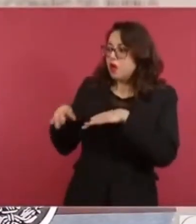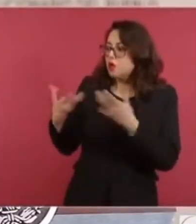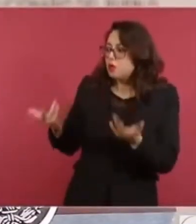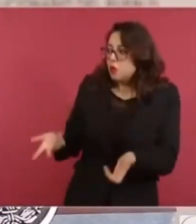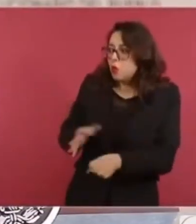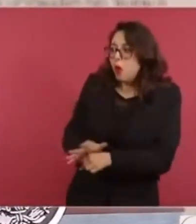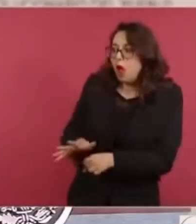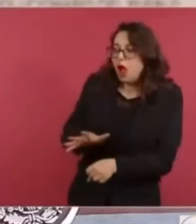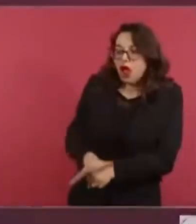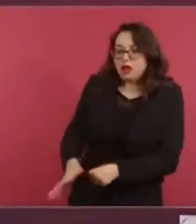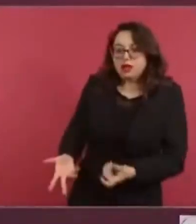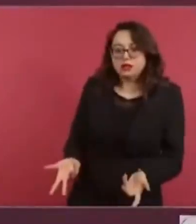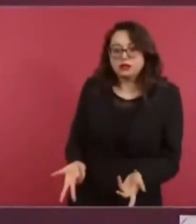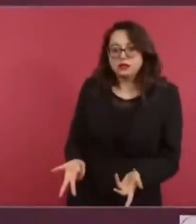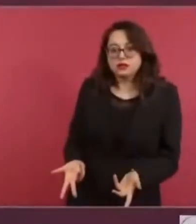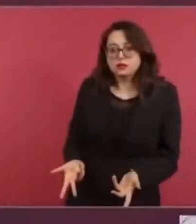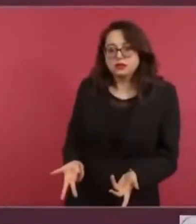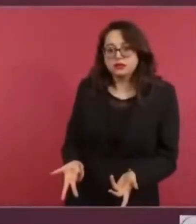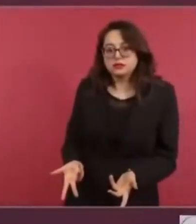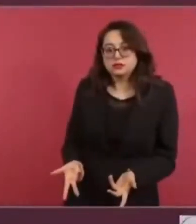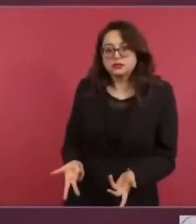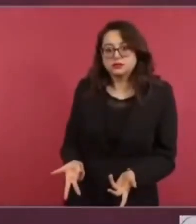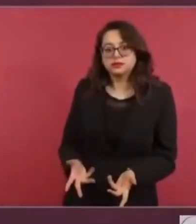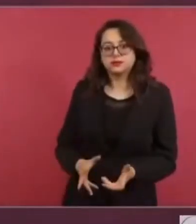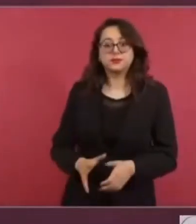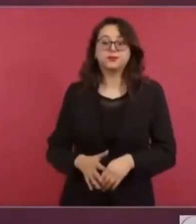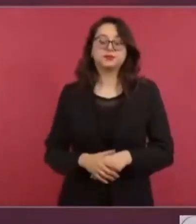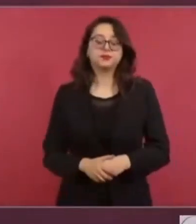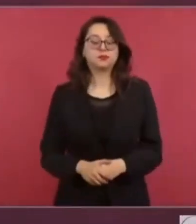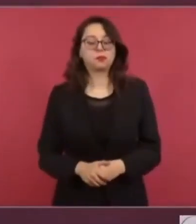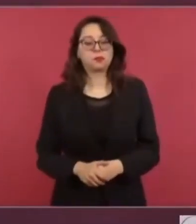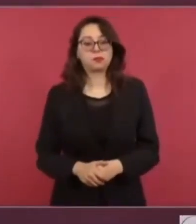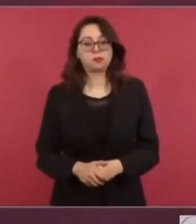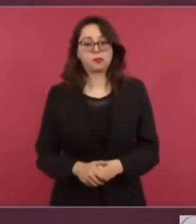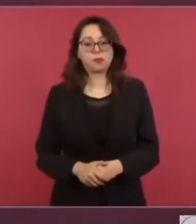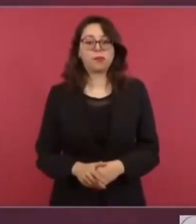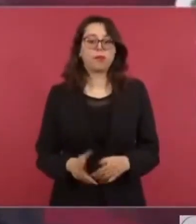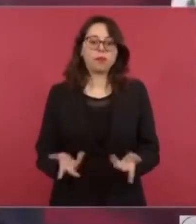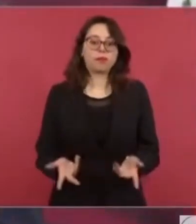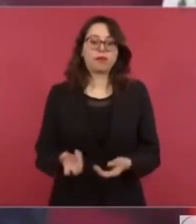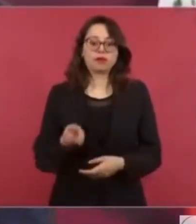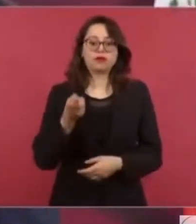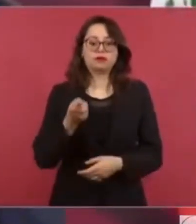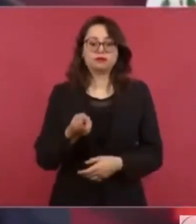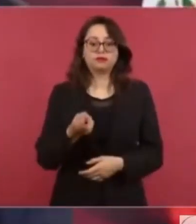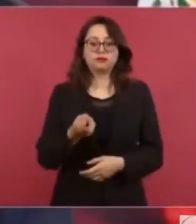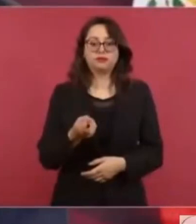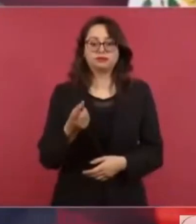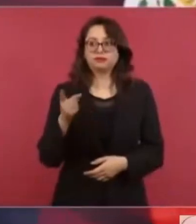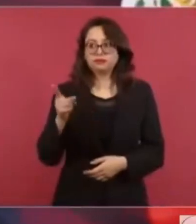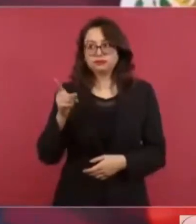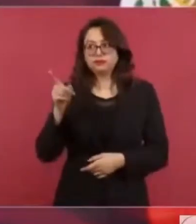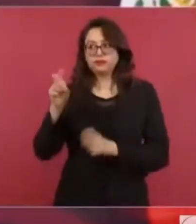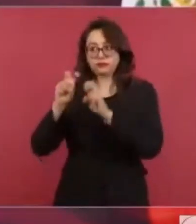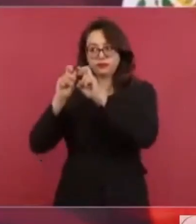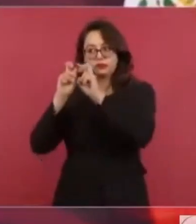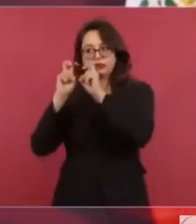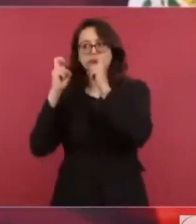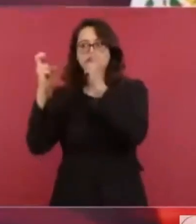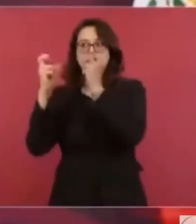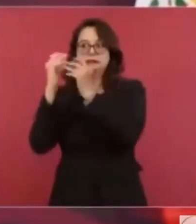Y no quise tratar el caso del juez por lo mismo. Quise tratar el caso del ministro,